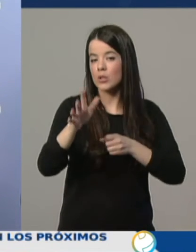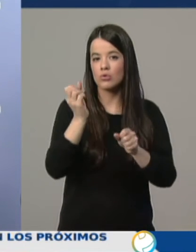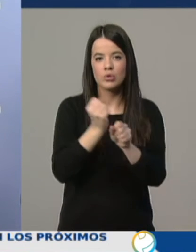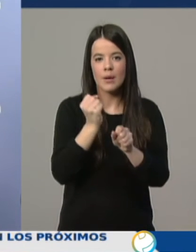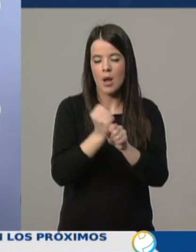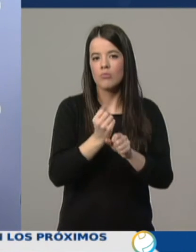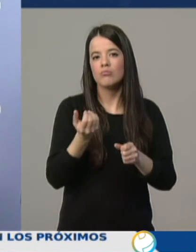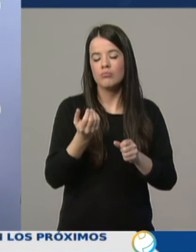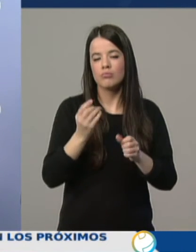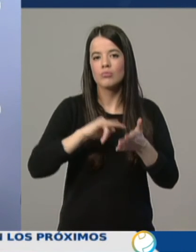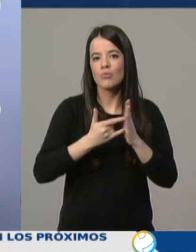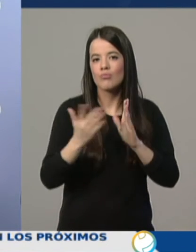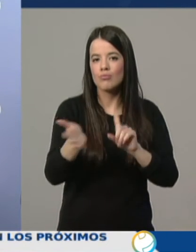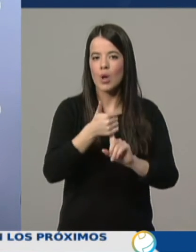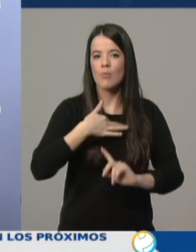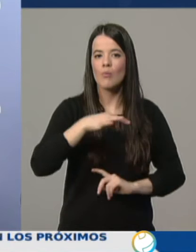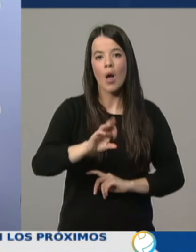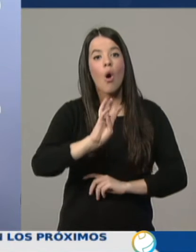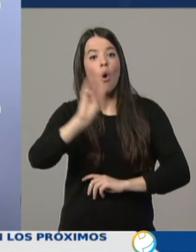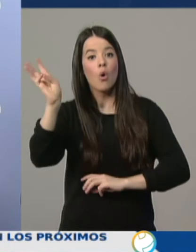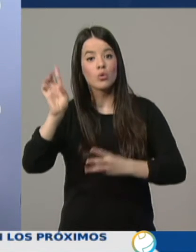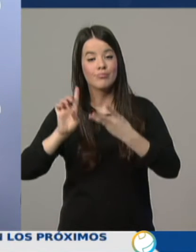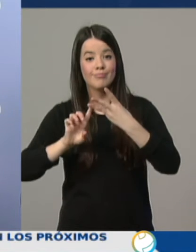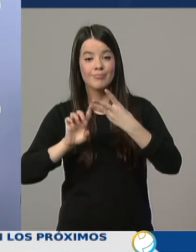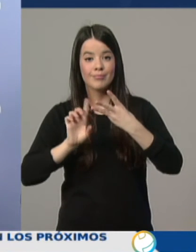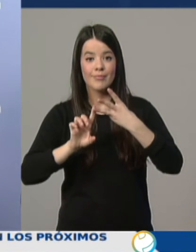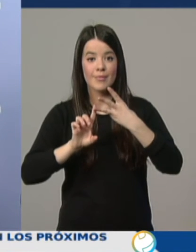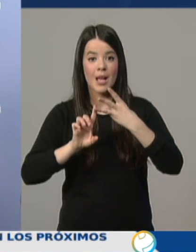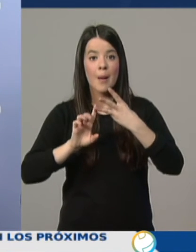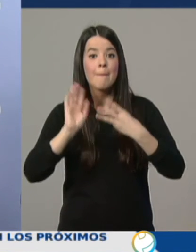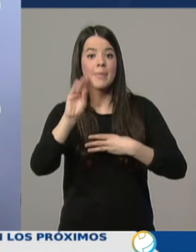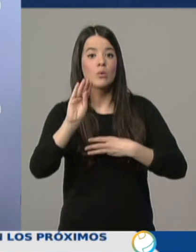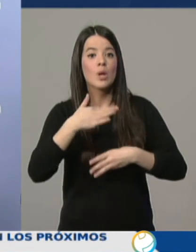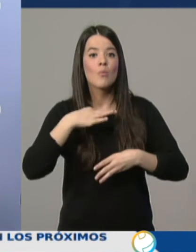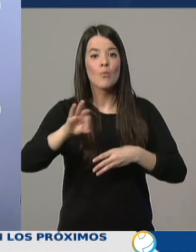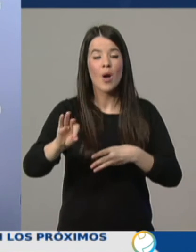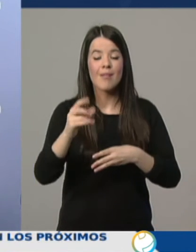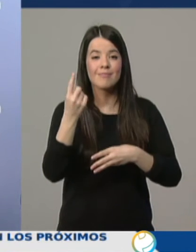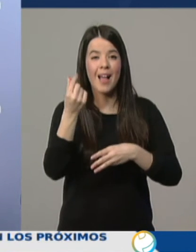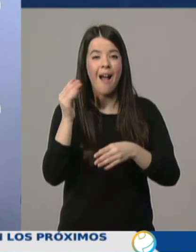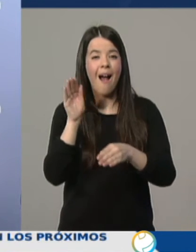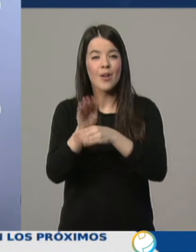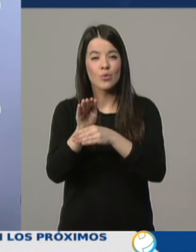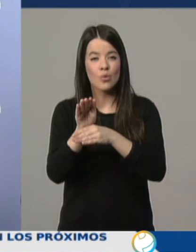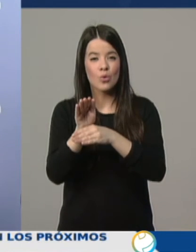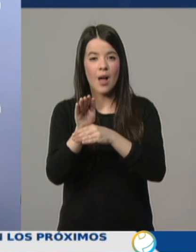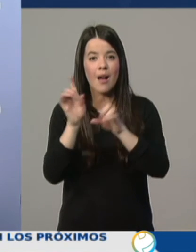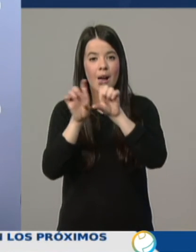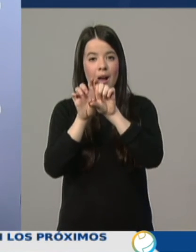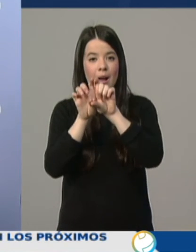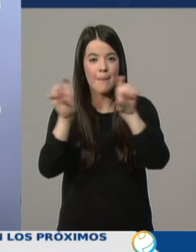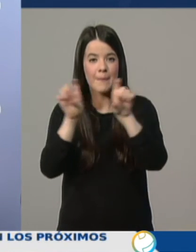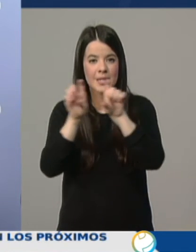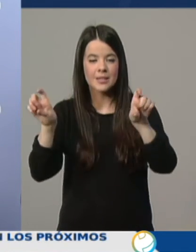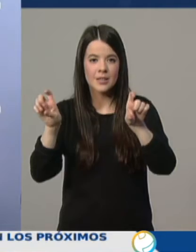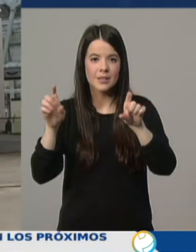Y el tercer tipo de consultas que se pueden hacer en este teléfono son las relativas a las ayudas a las empresas que haya disponible